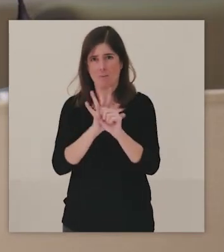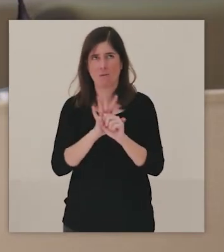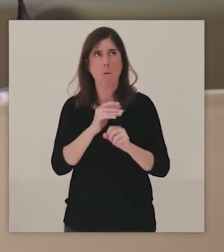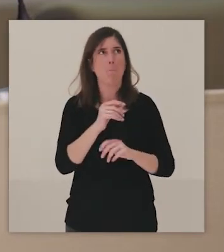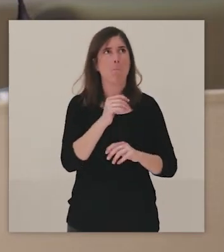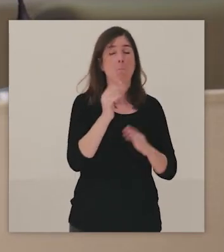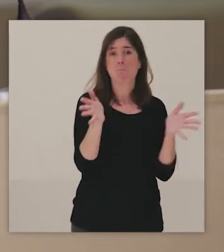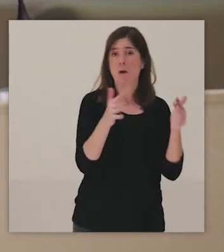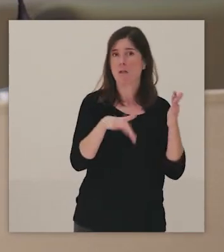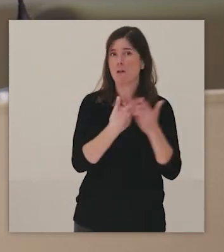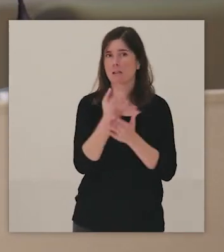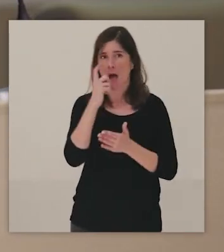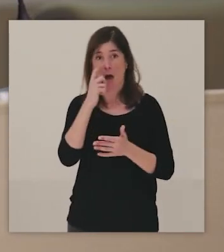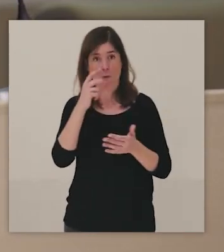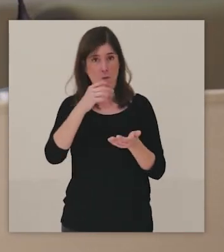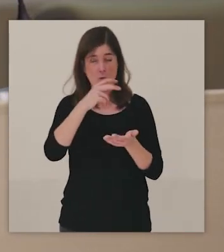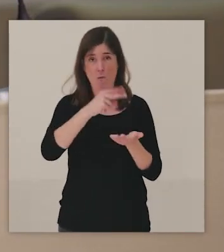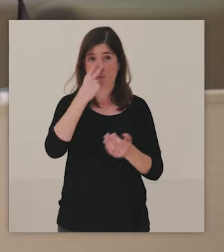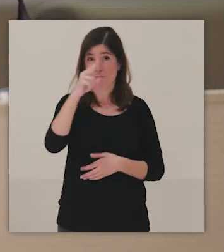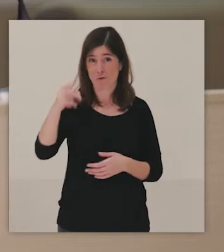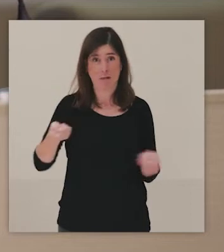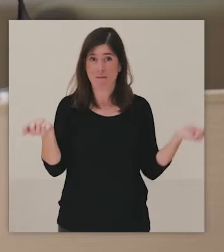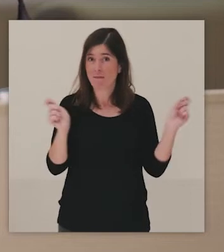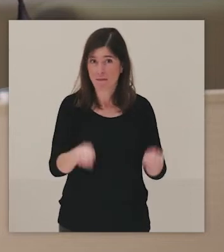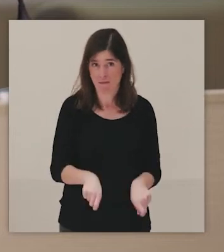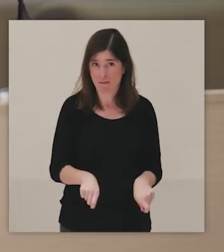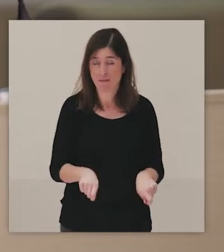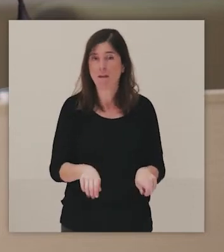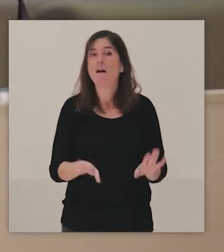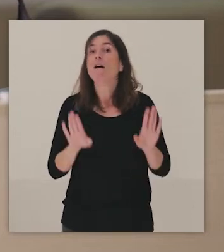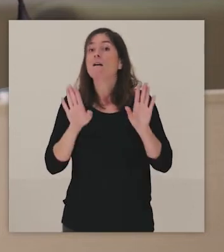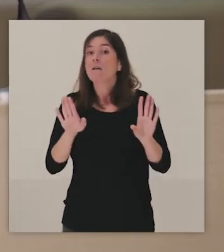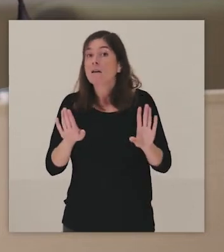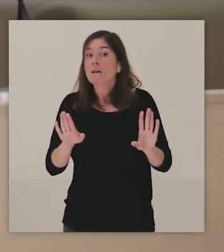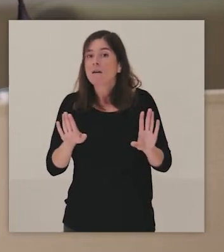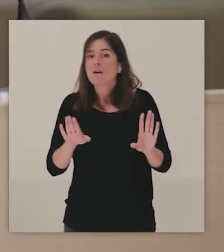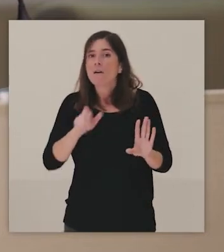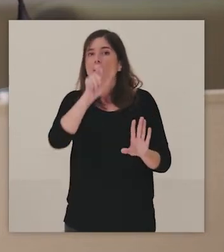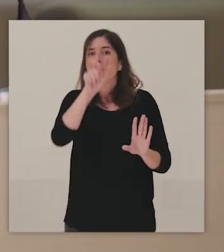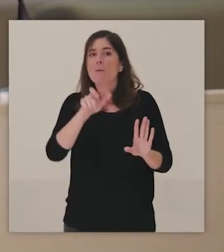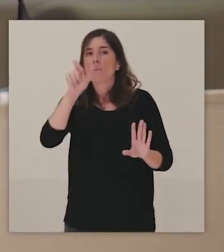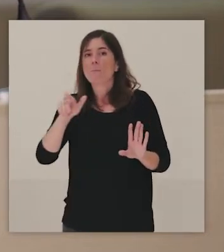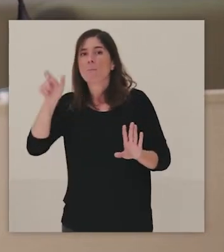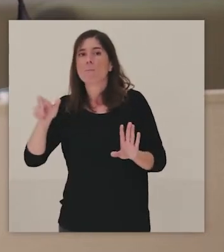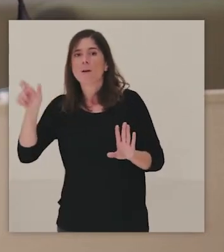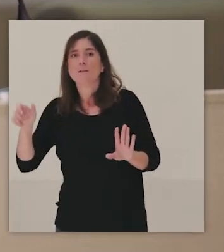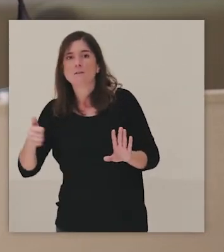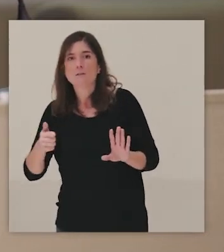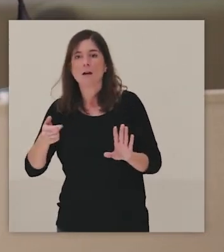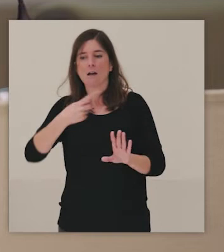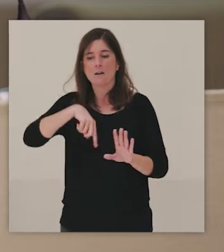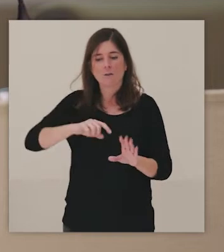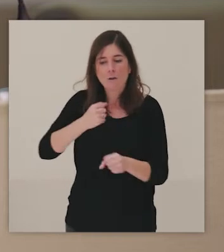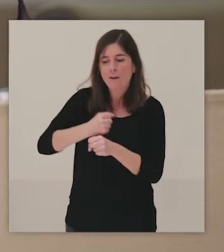marzo a junio, el público con el que seguimos trabajando fue precisamente los colectivos